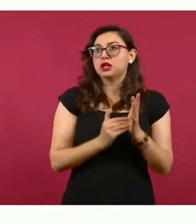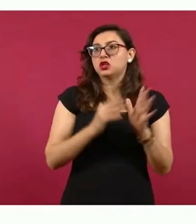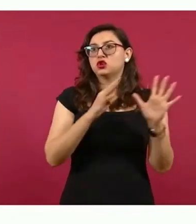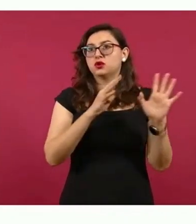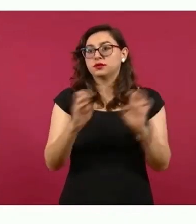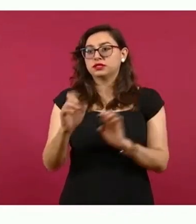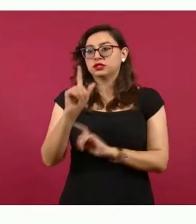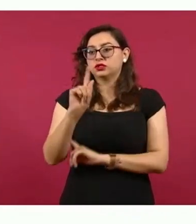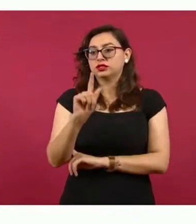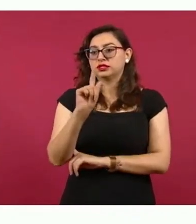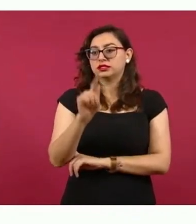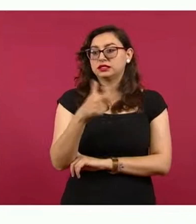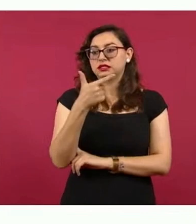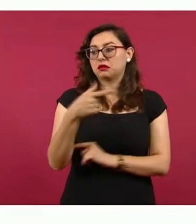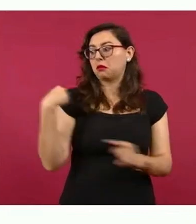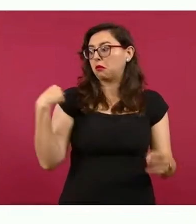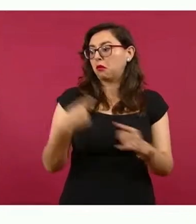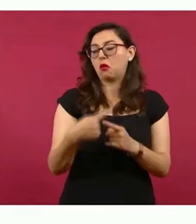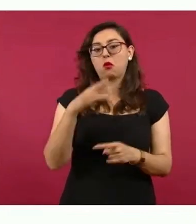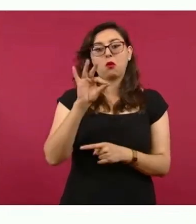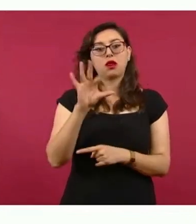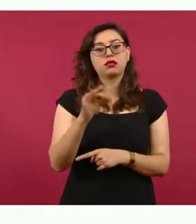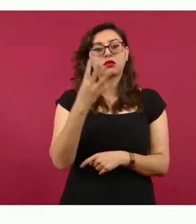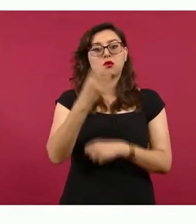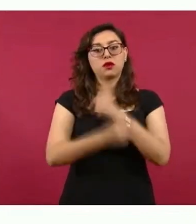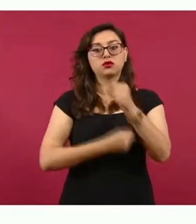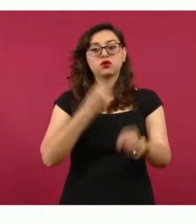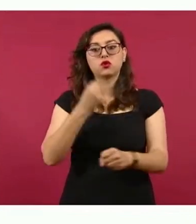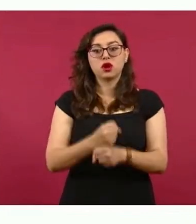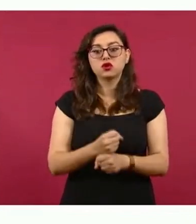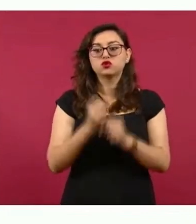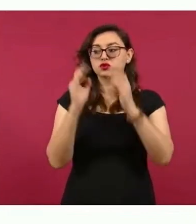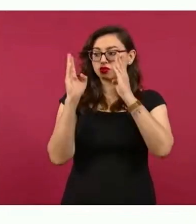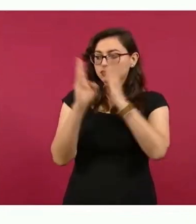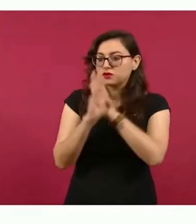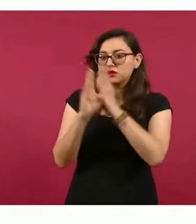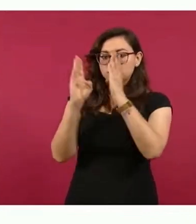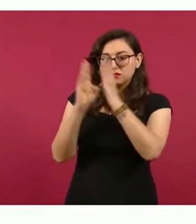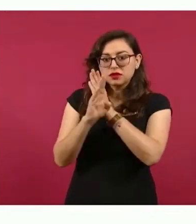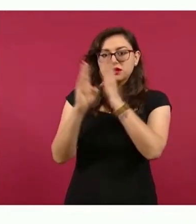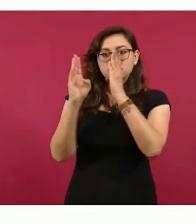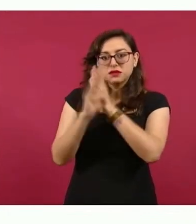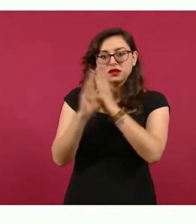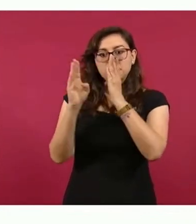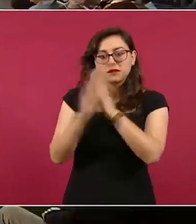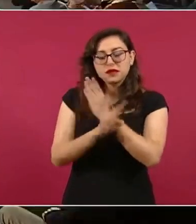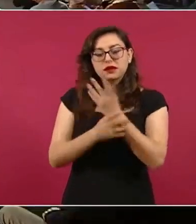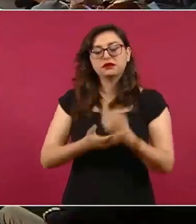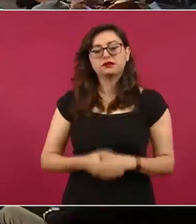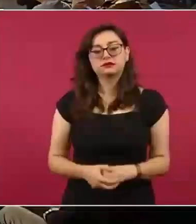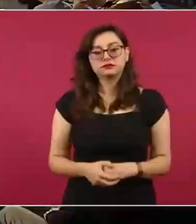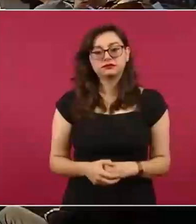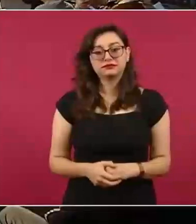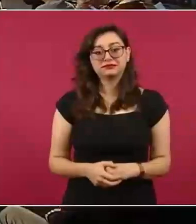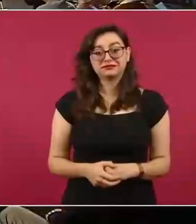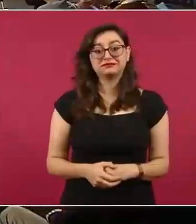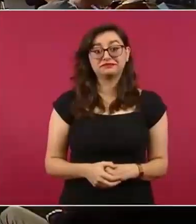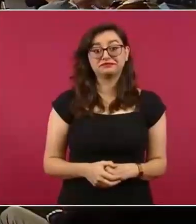44. 44 años. Sí. Y esto fue al principio.